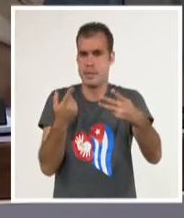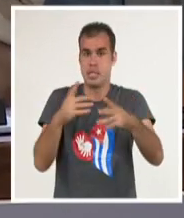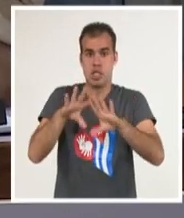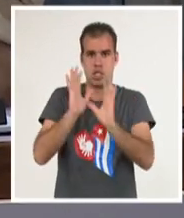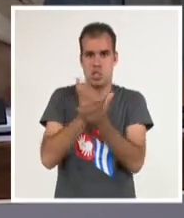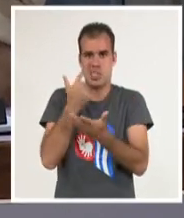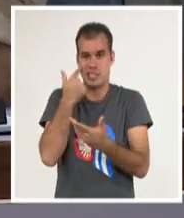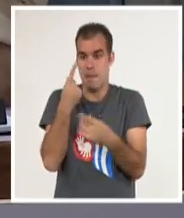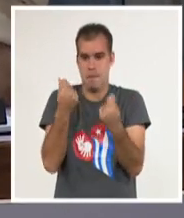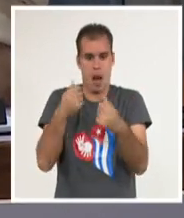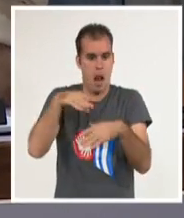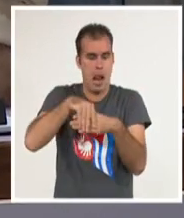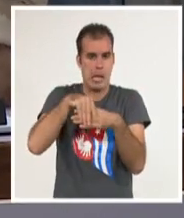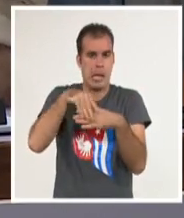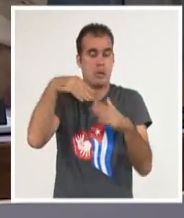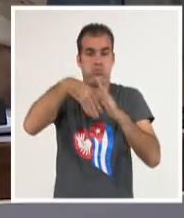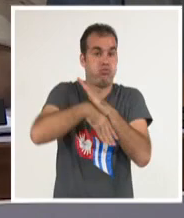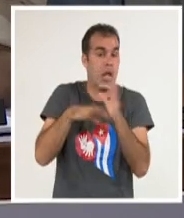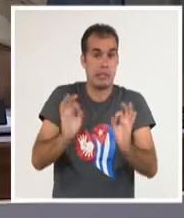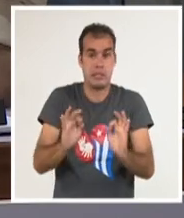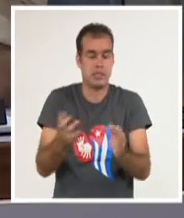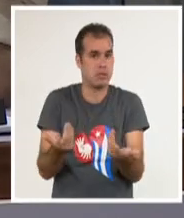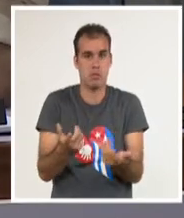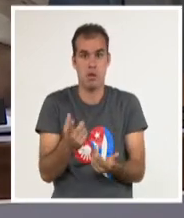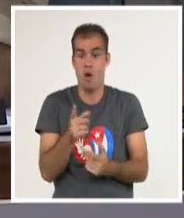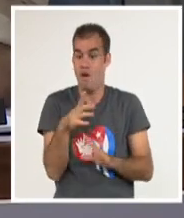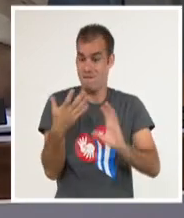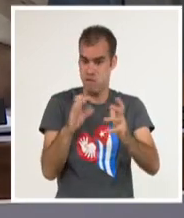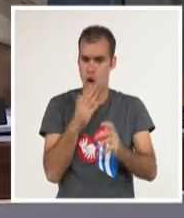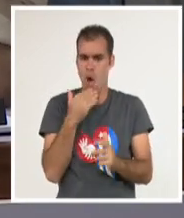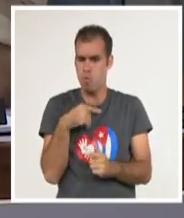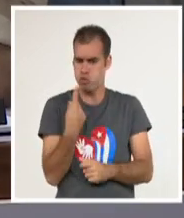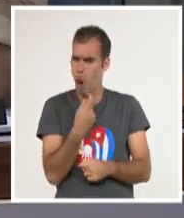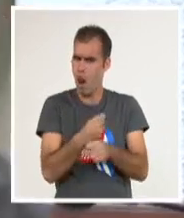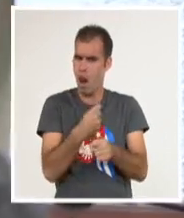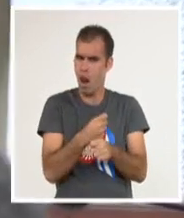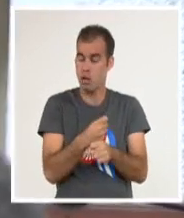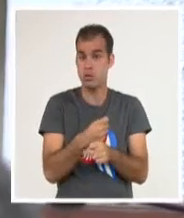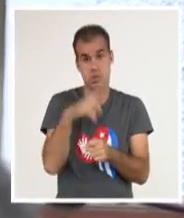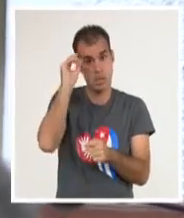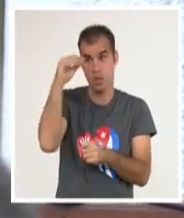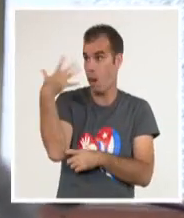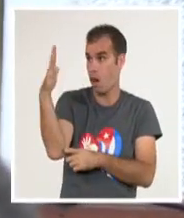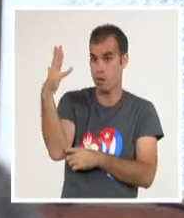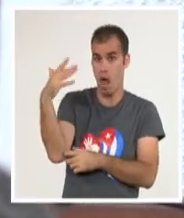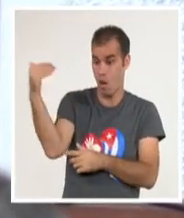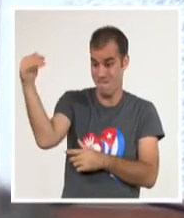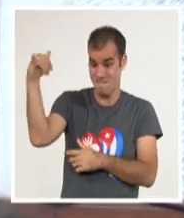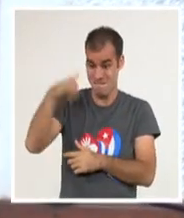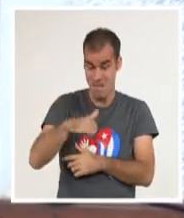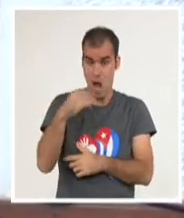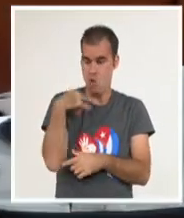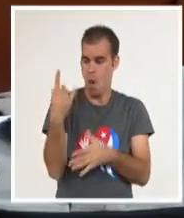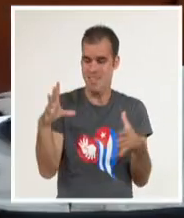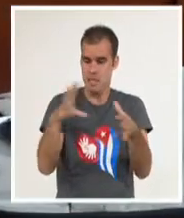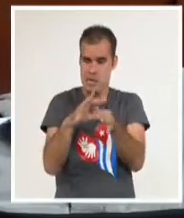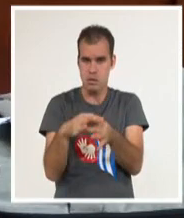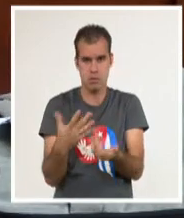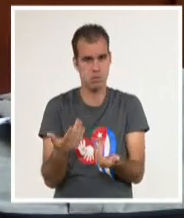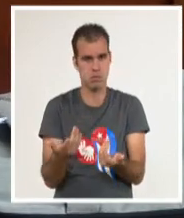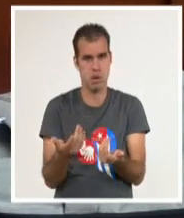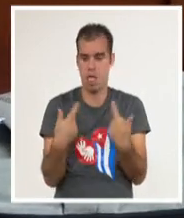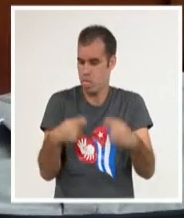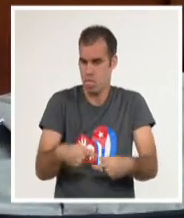en la economía, la mejor manera que tenemos de aliviarla es si el capital extranjero viene al país. Nosotros no tenemos otros recursos.